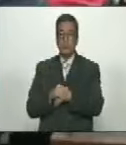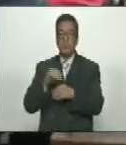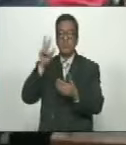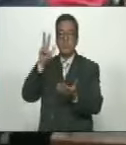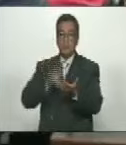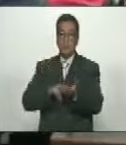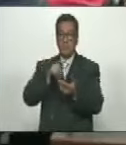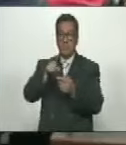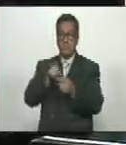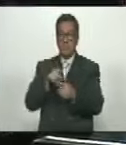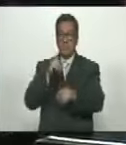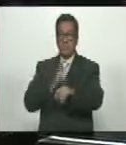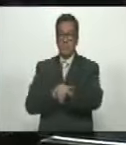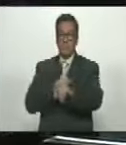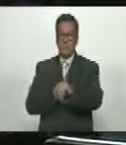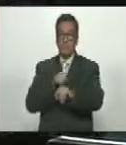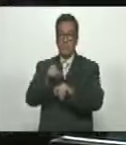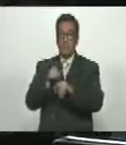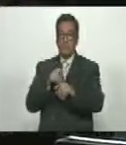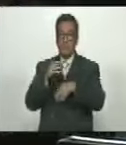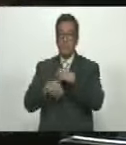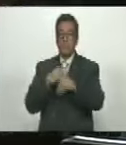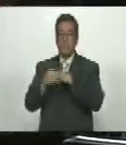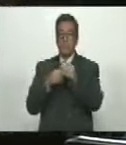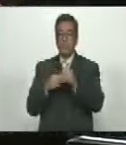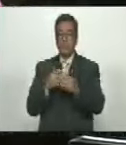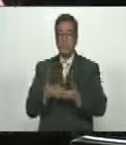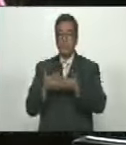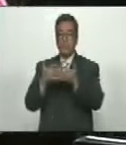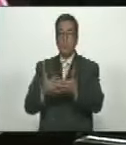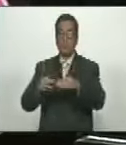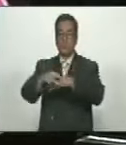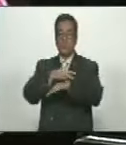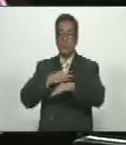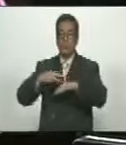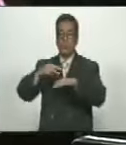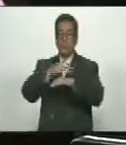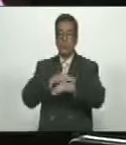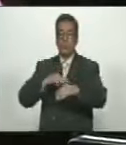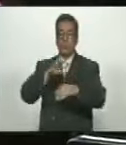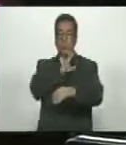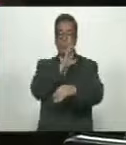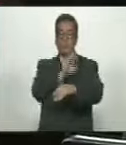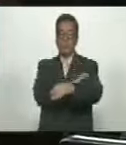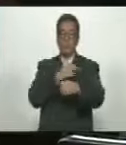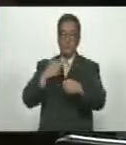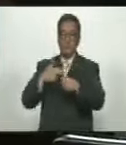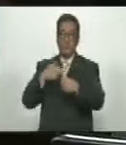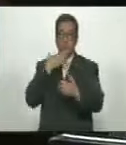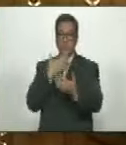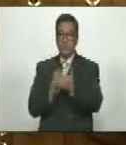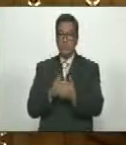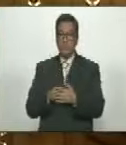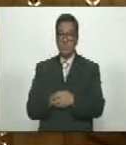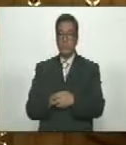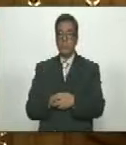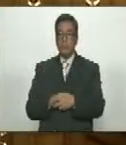apruebe el tiempo establecido y propuesto por el ministerio de energía y petróleo muchas gracias